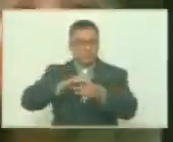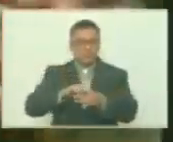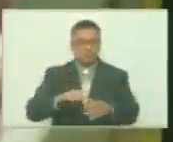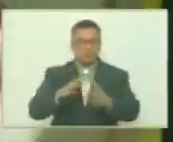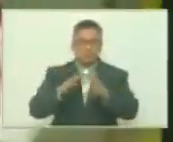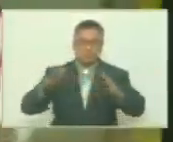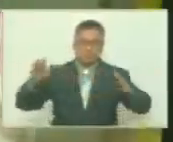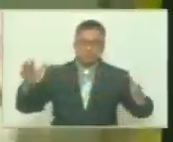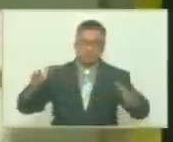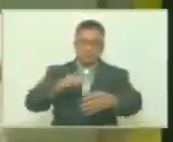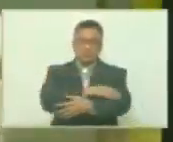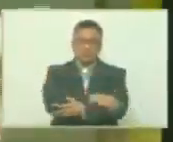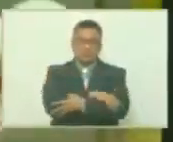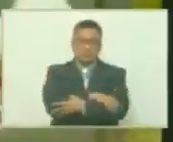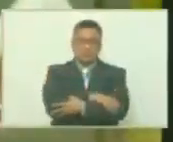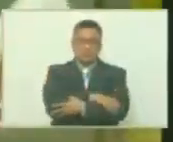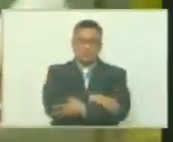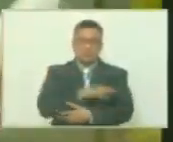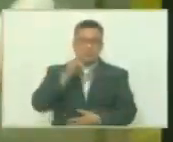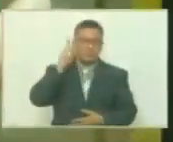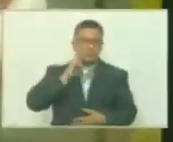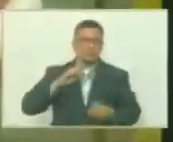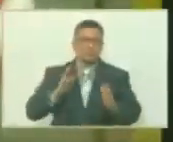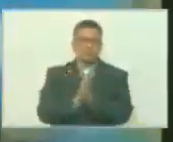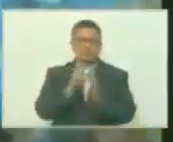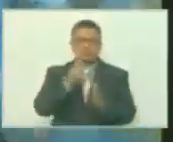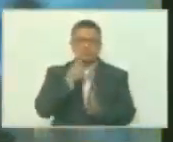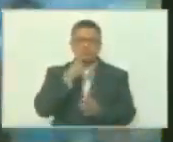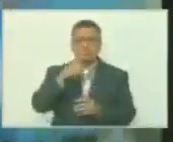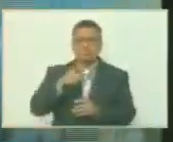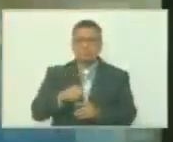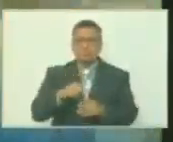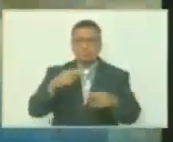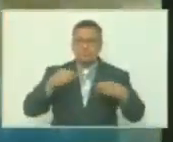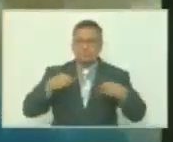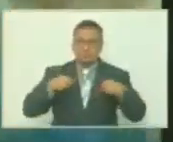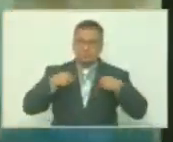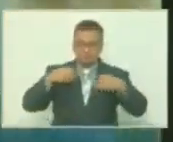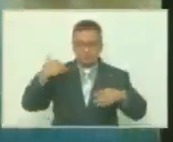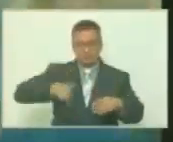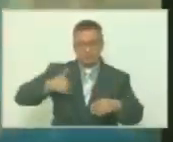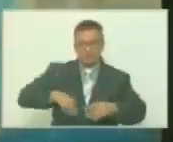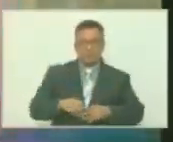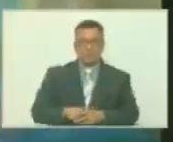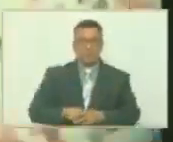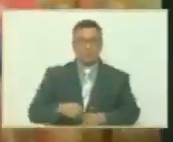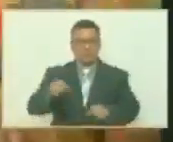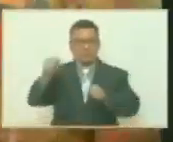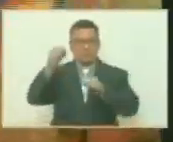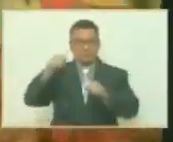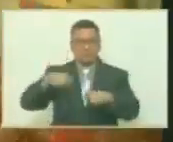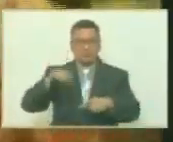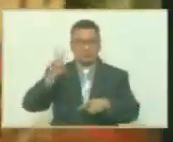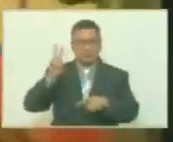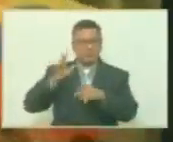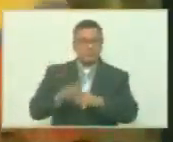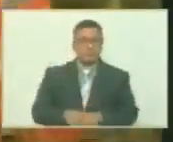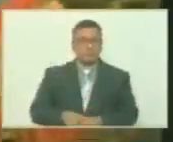gigantesco abrazo el bolivariano y el sanmartiniano que viva Argentina que viva Venezuela